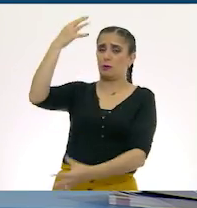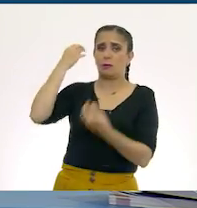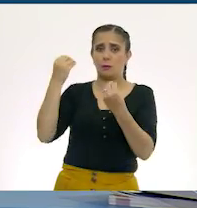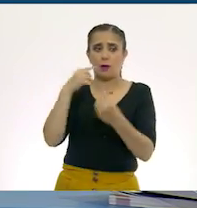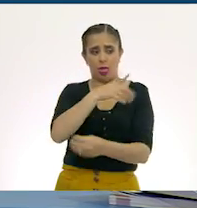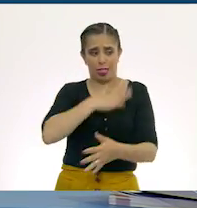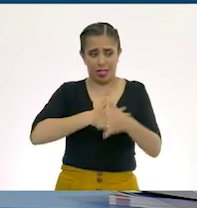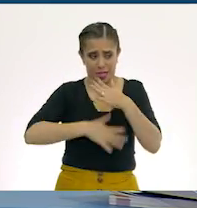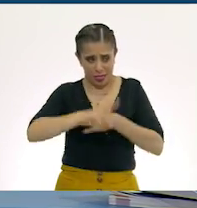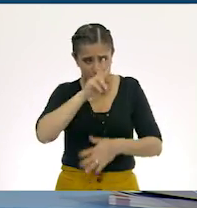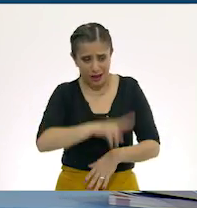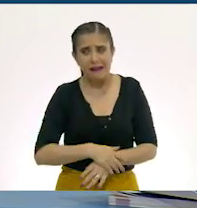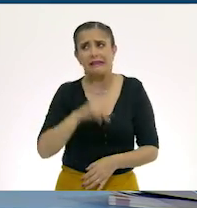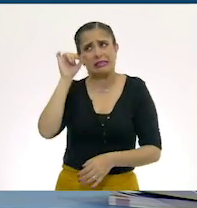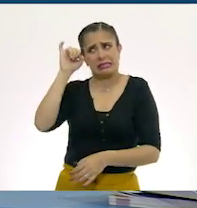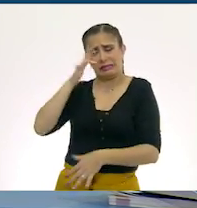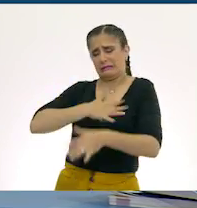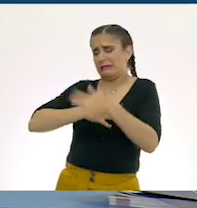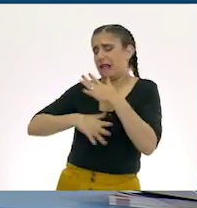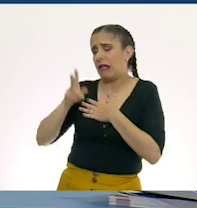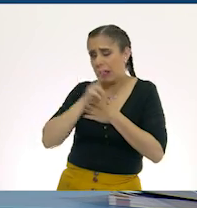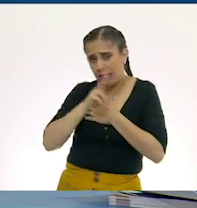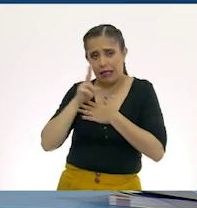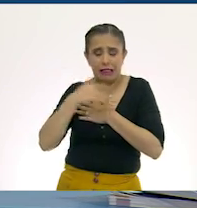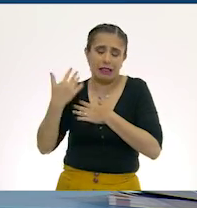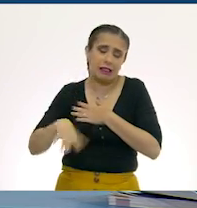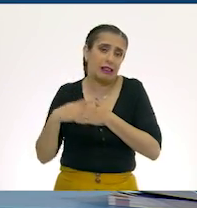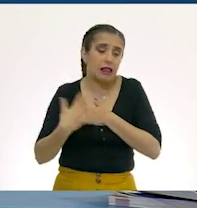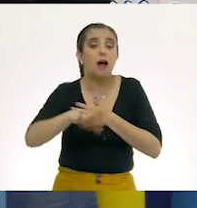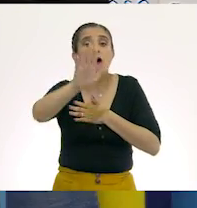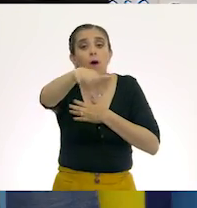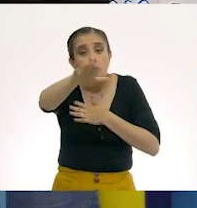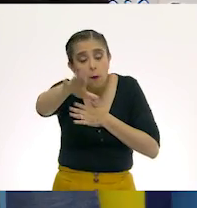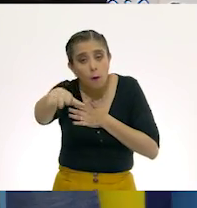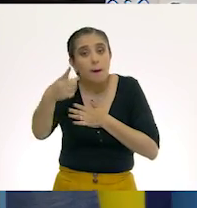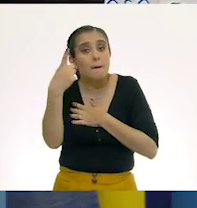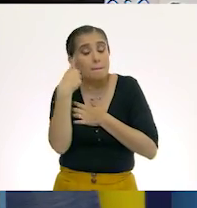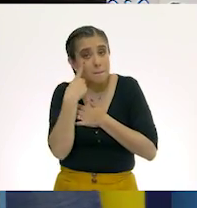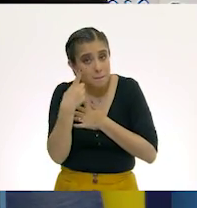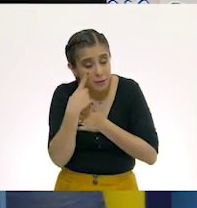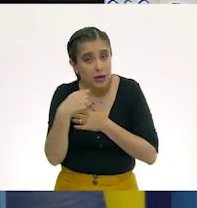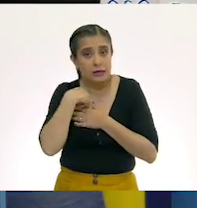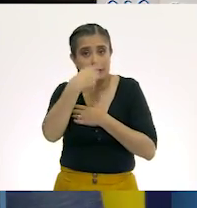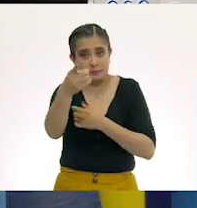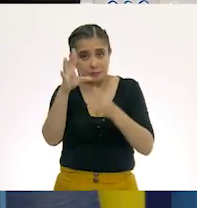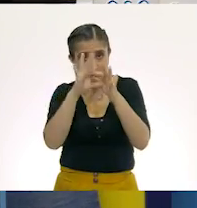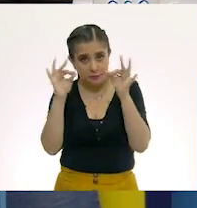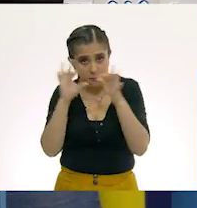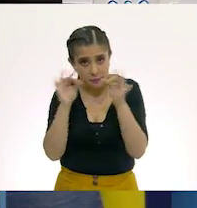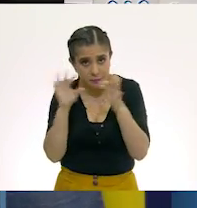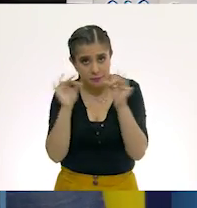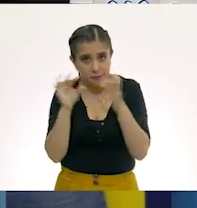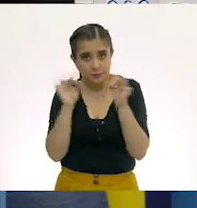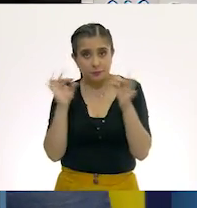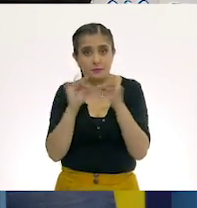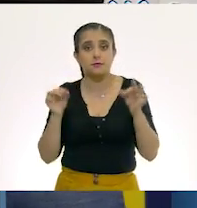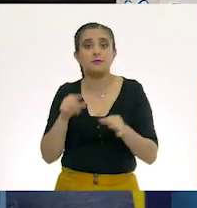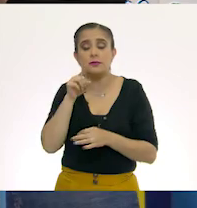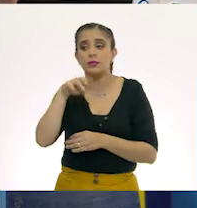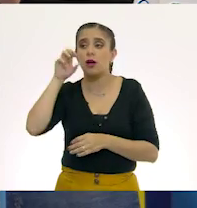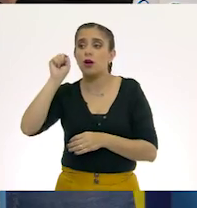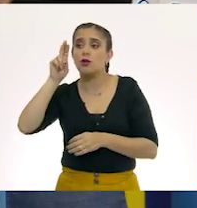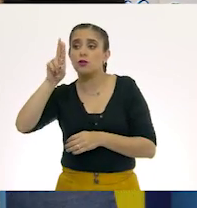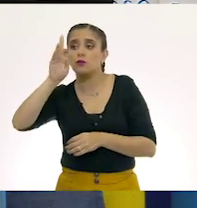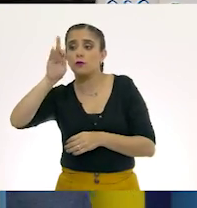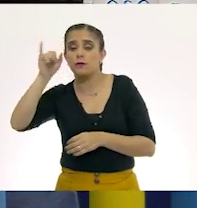¿qué te parece si ya nada más para aclarar un poquito a todos nuestros niños y niñas en casa, repetimos ya no tantos sufijos y